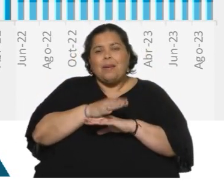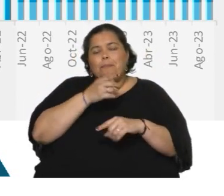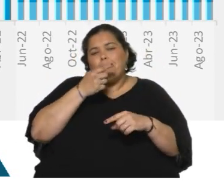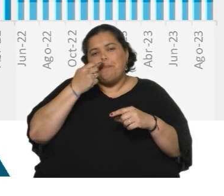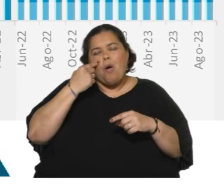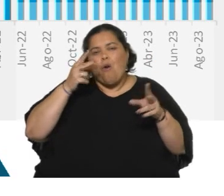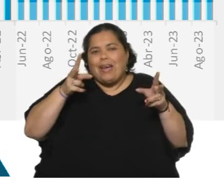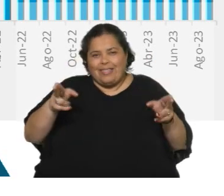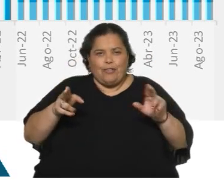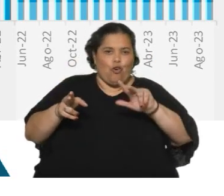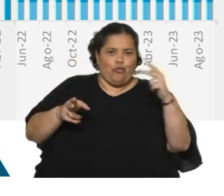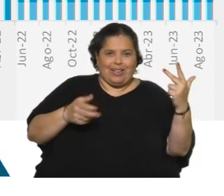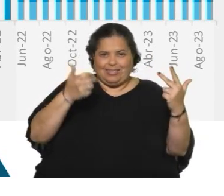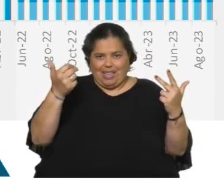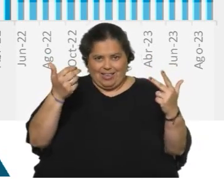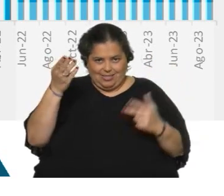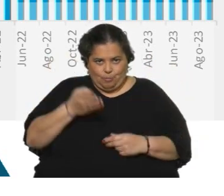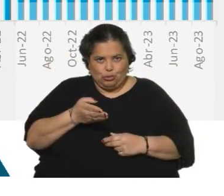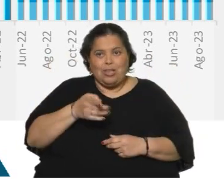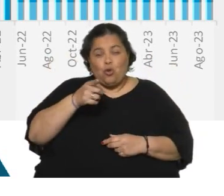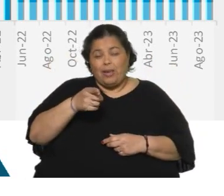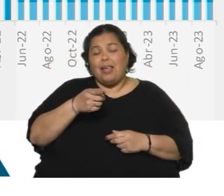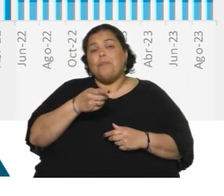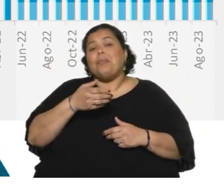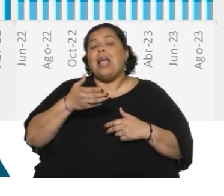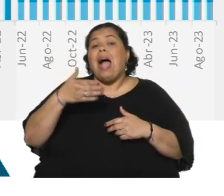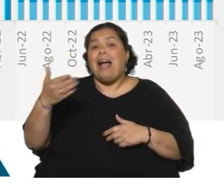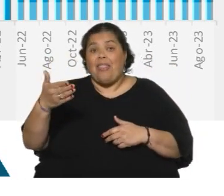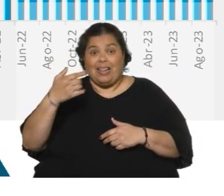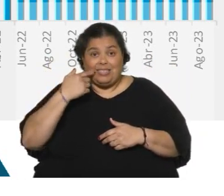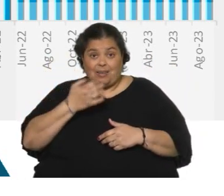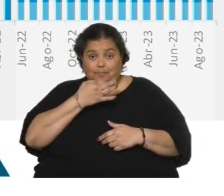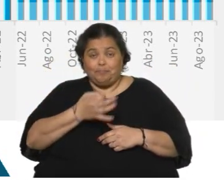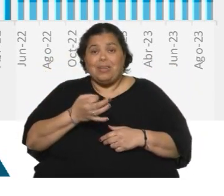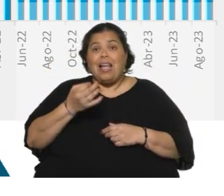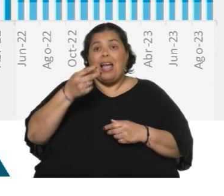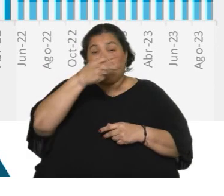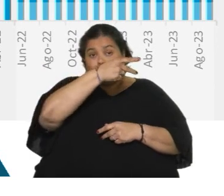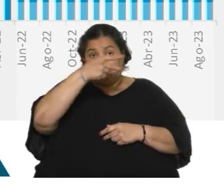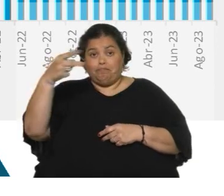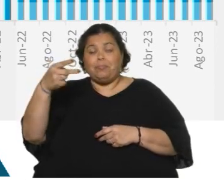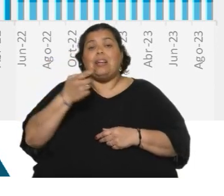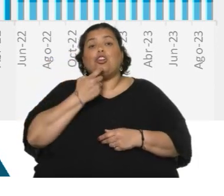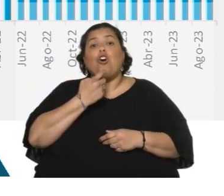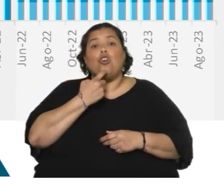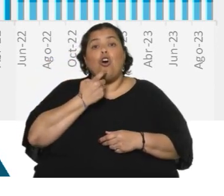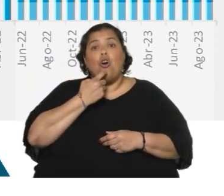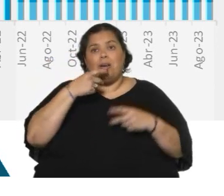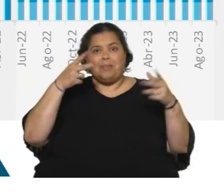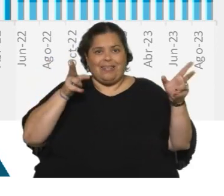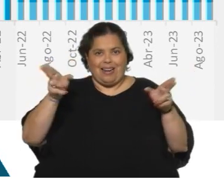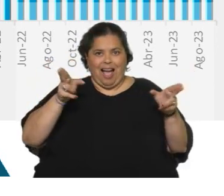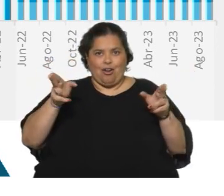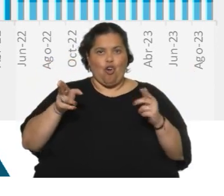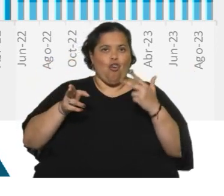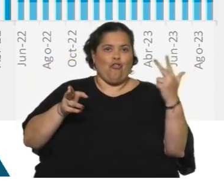encuentra el último dato bien a la derecha. El rango es esas dos franjas rojas horizontales. Otra